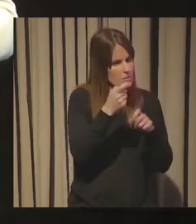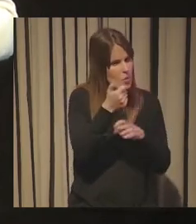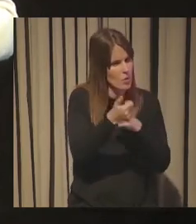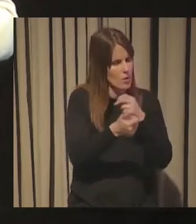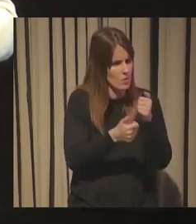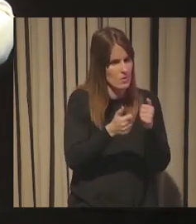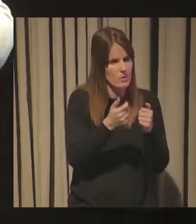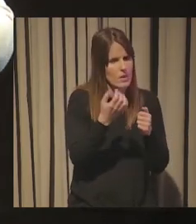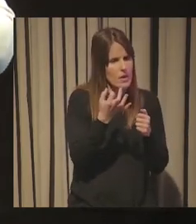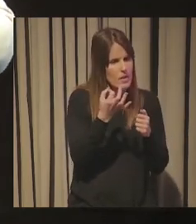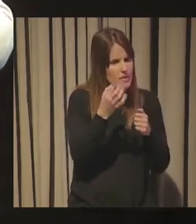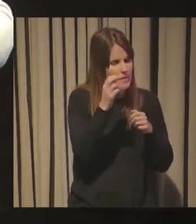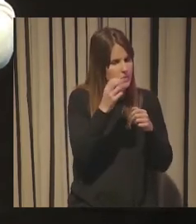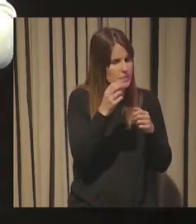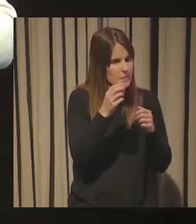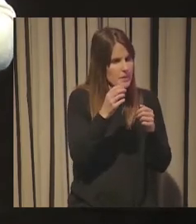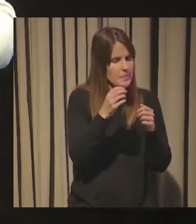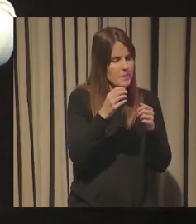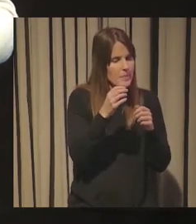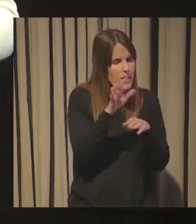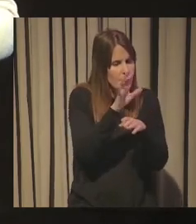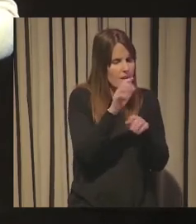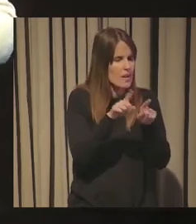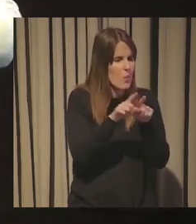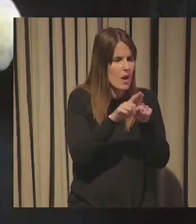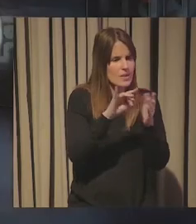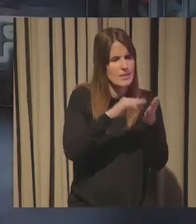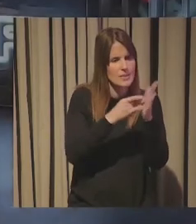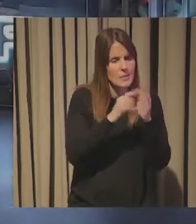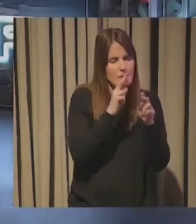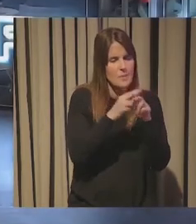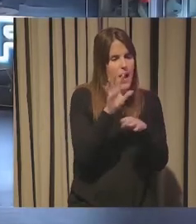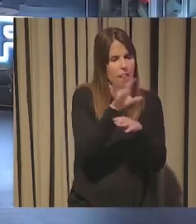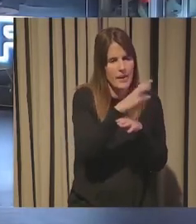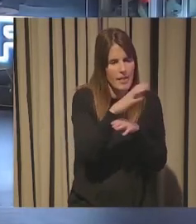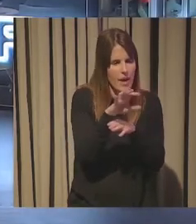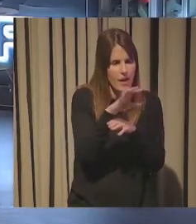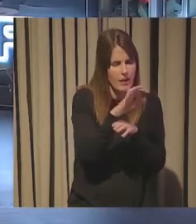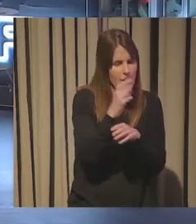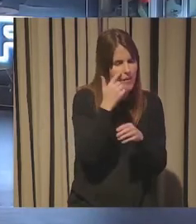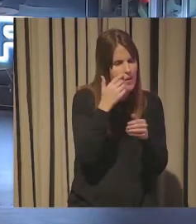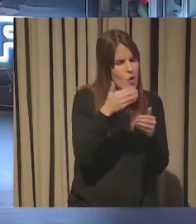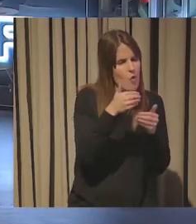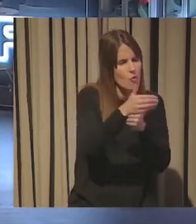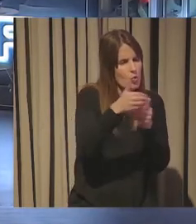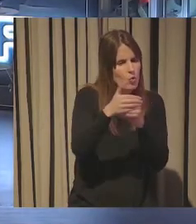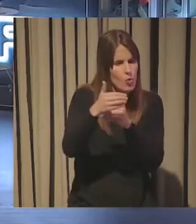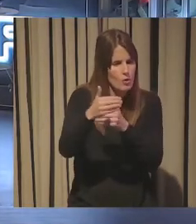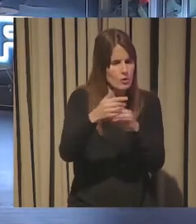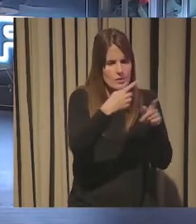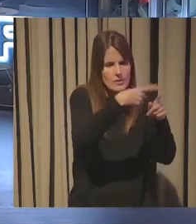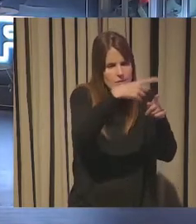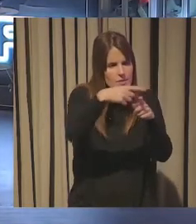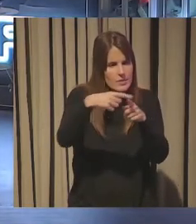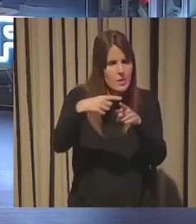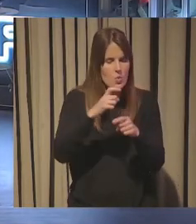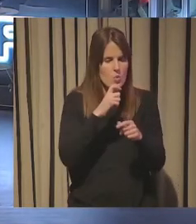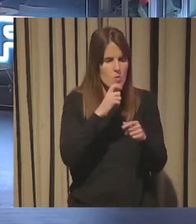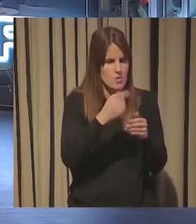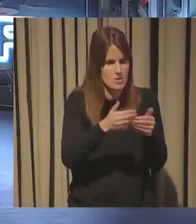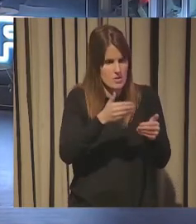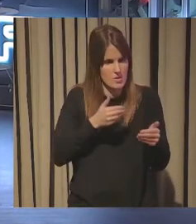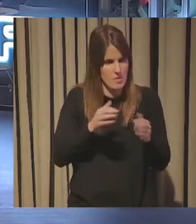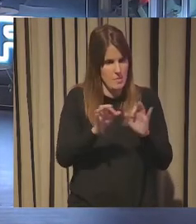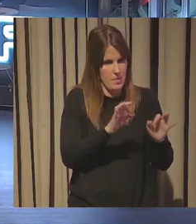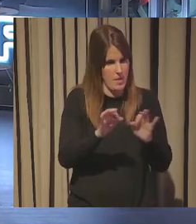¿no? Estaréis de acuerdo, mecanismos de radar que estudian qué nos deparará el futuro o esos futuros en plural y cómo prepararnos para